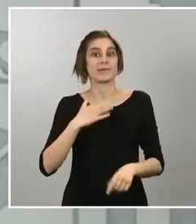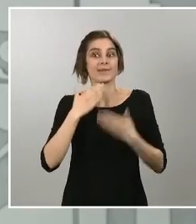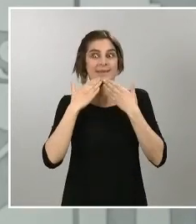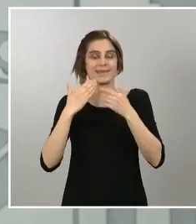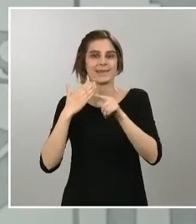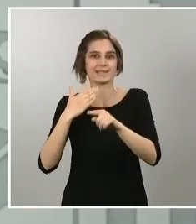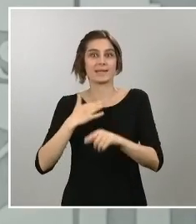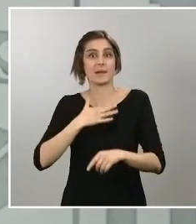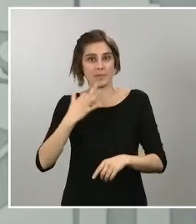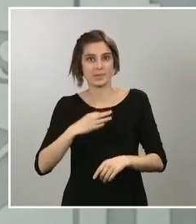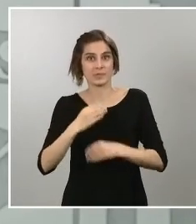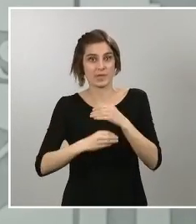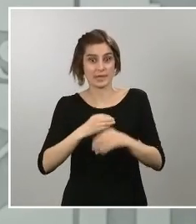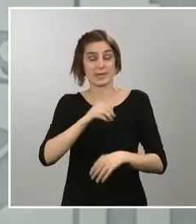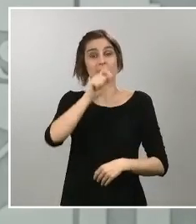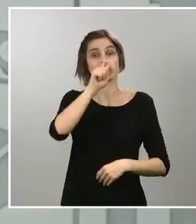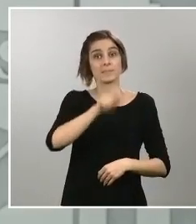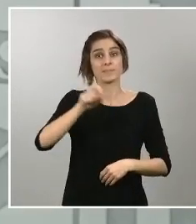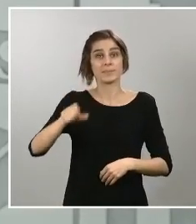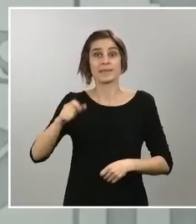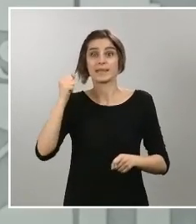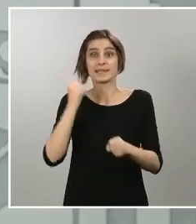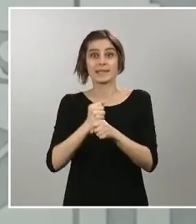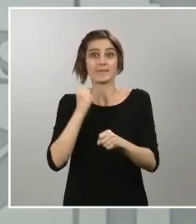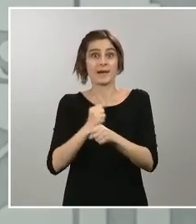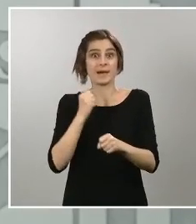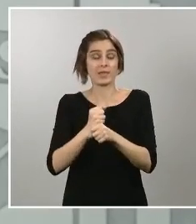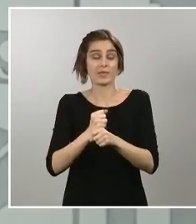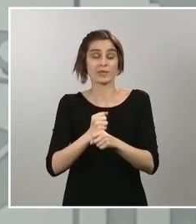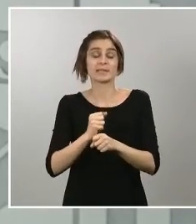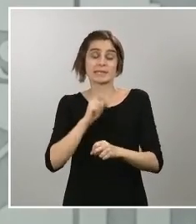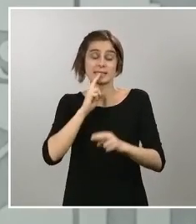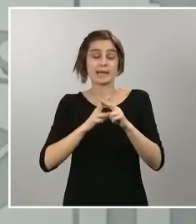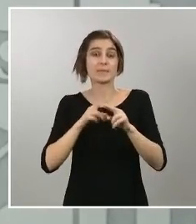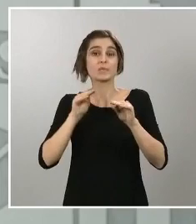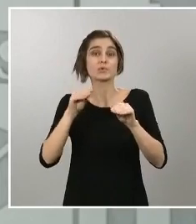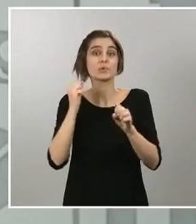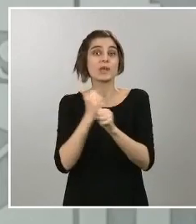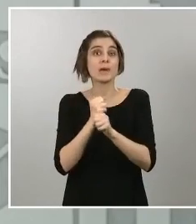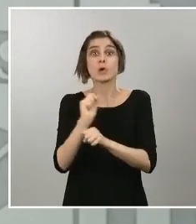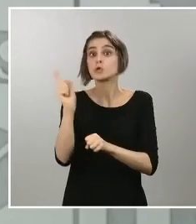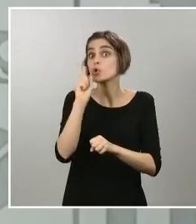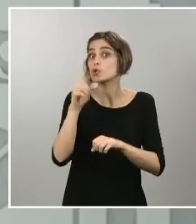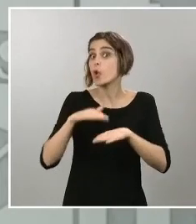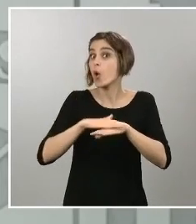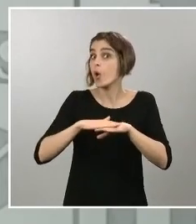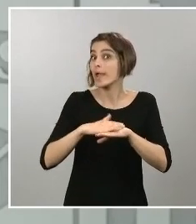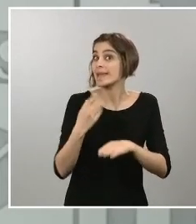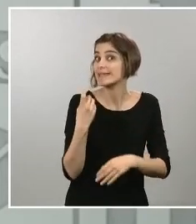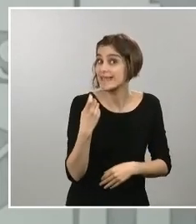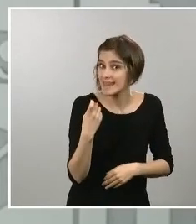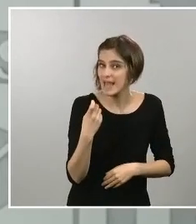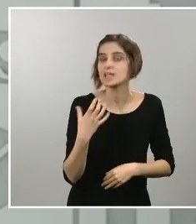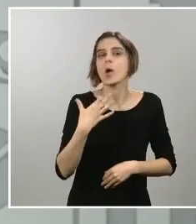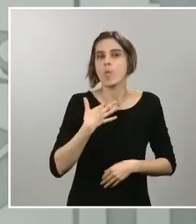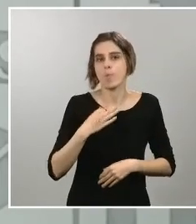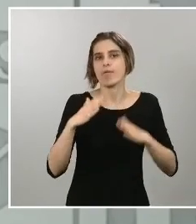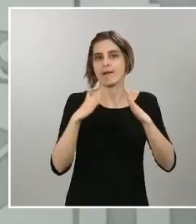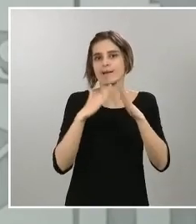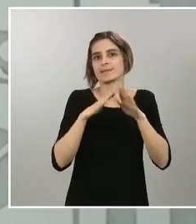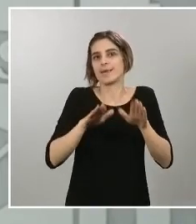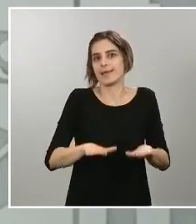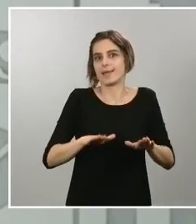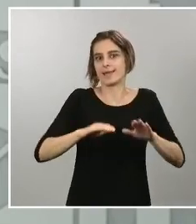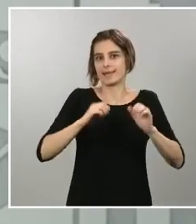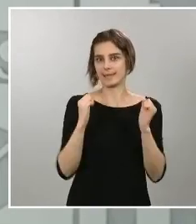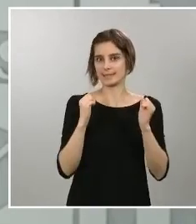que están en servicios no esenciales puedan estar en sus domicilios contribuyendo con esta actitud, con